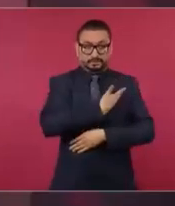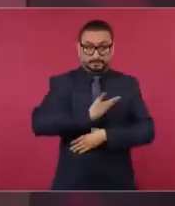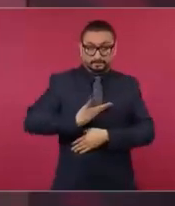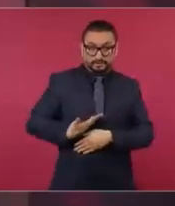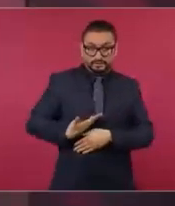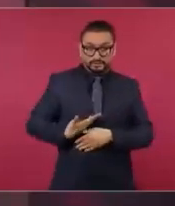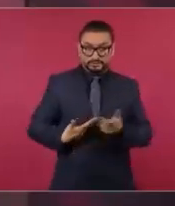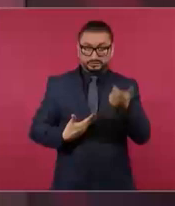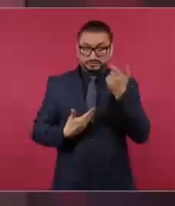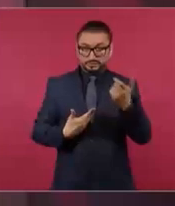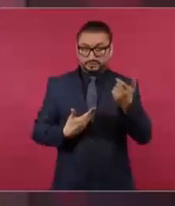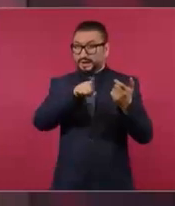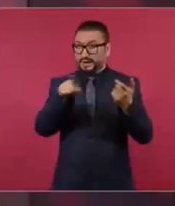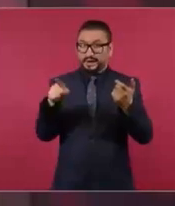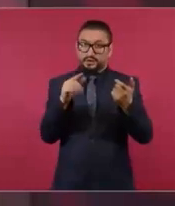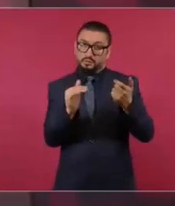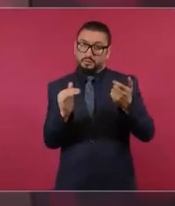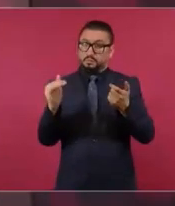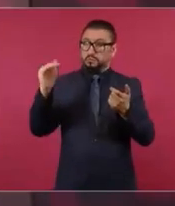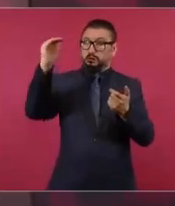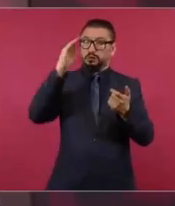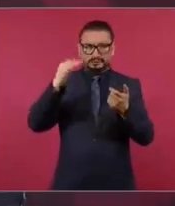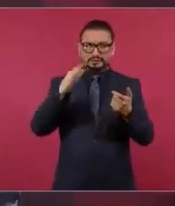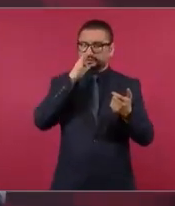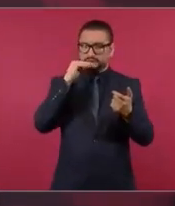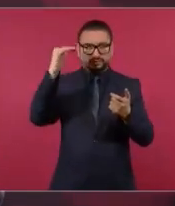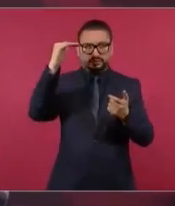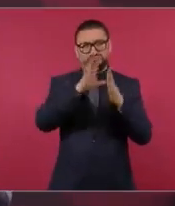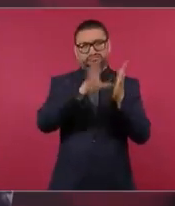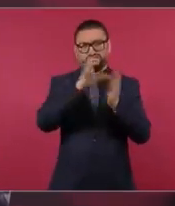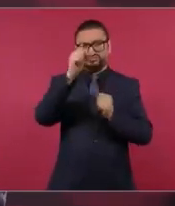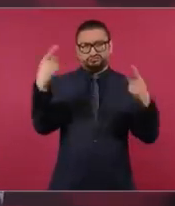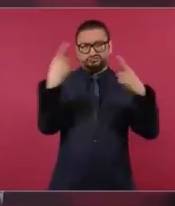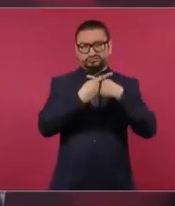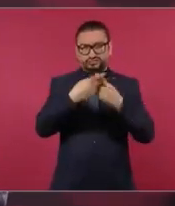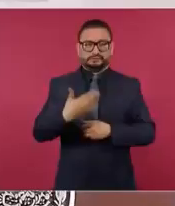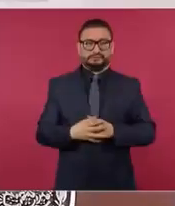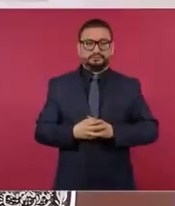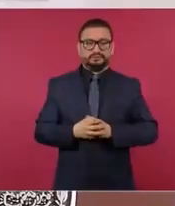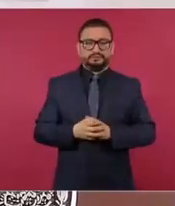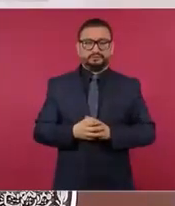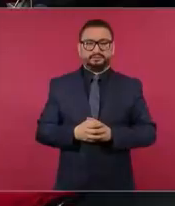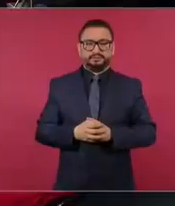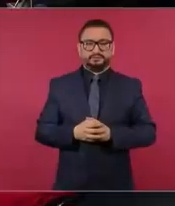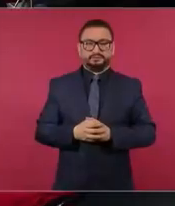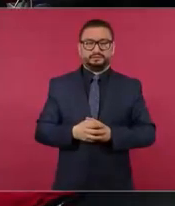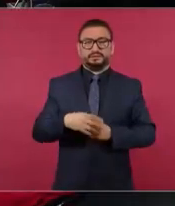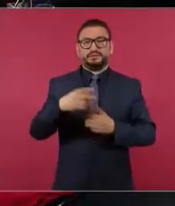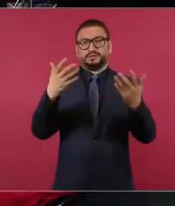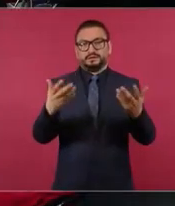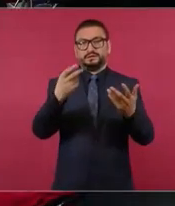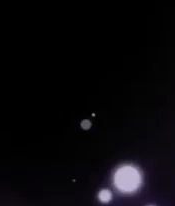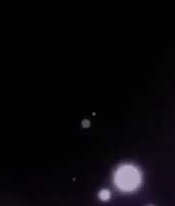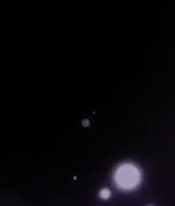cuatro, cinco veces más que lo que gana el presidente. Y hay cosas que se tienen que revisar y que están completamente